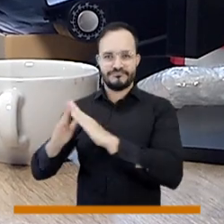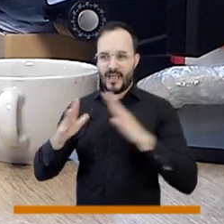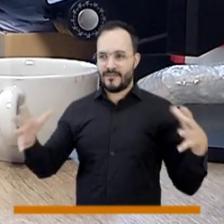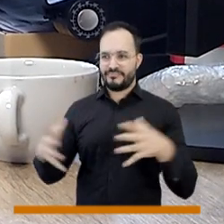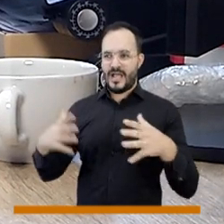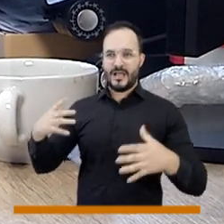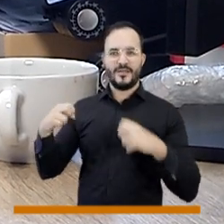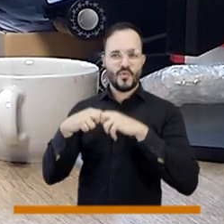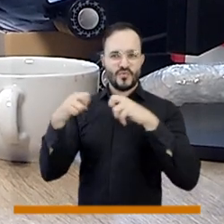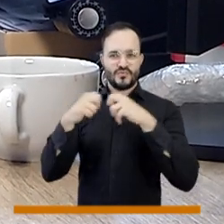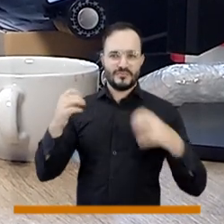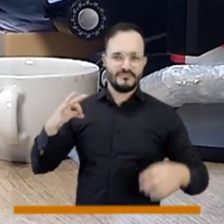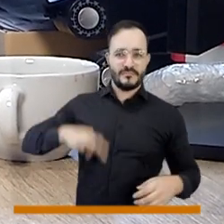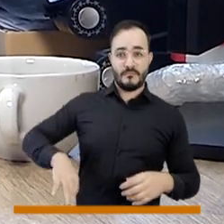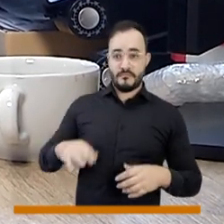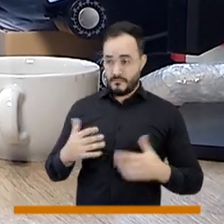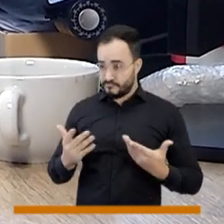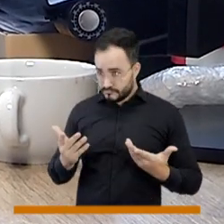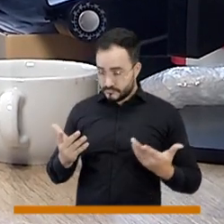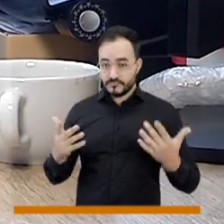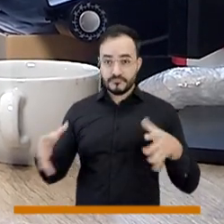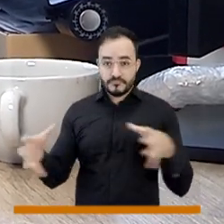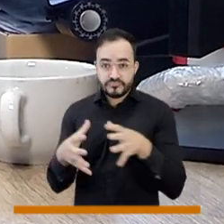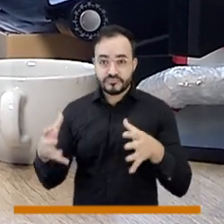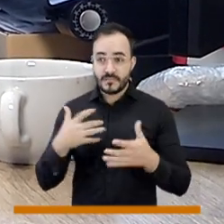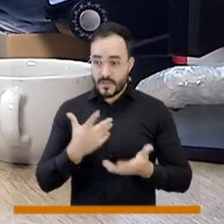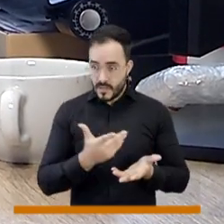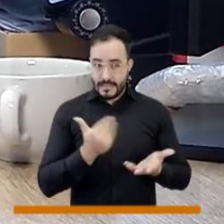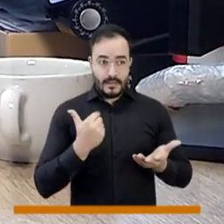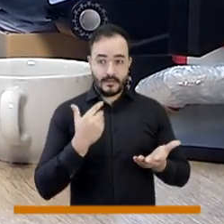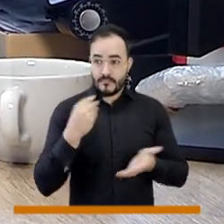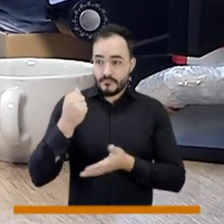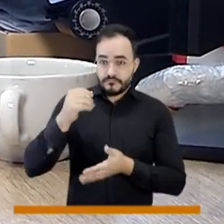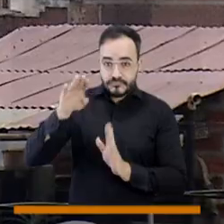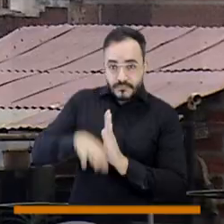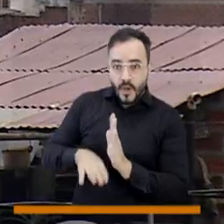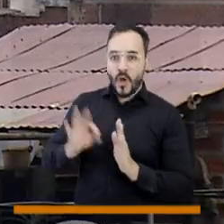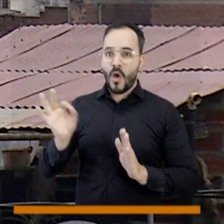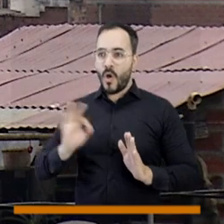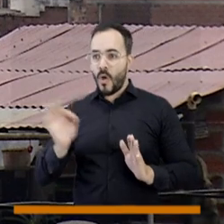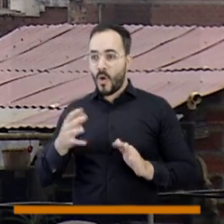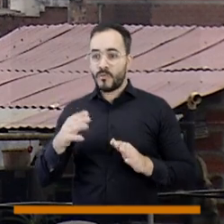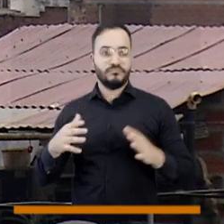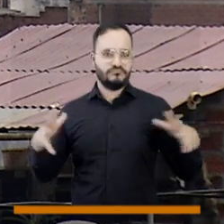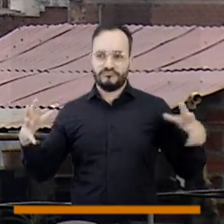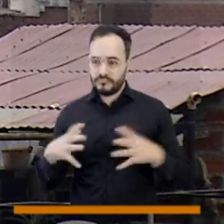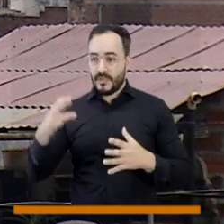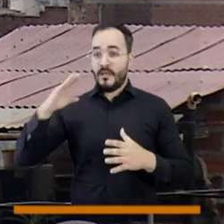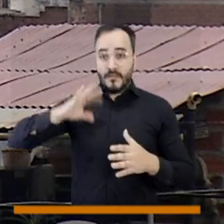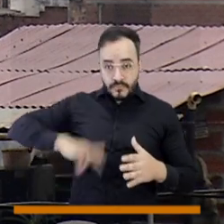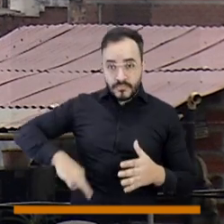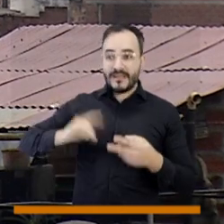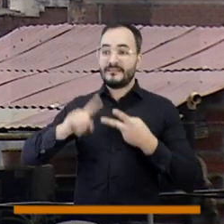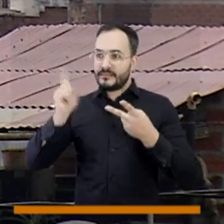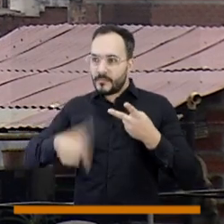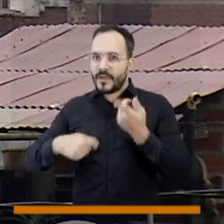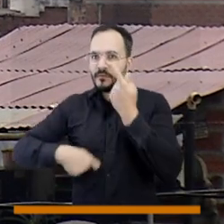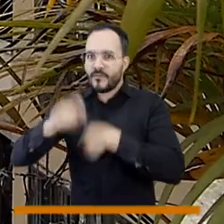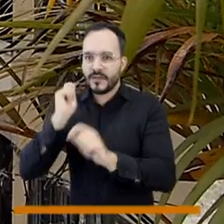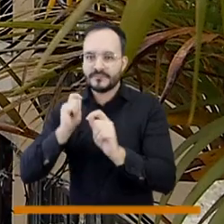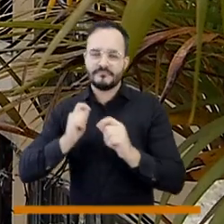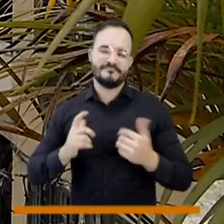en determinado momento podemos optar por venderla o por consumir parte de esa cosecha. En este caso como somos un generador